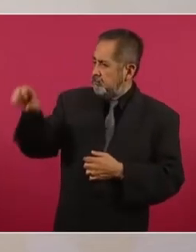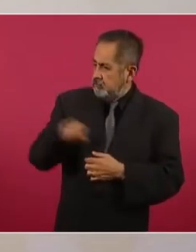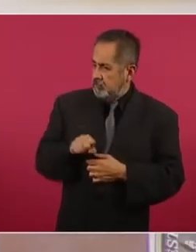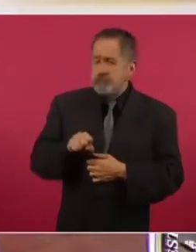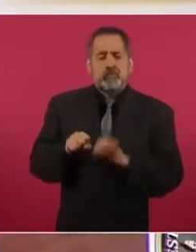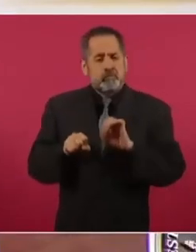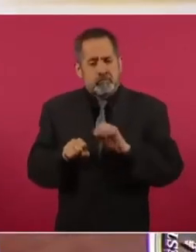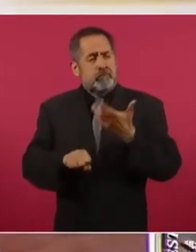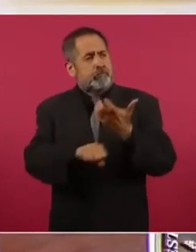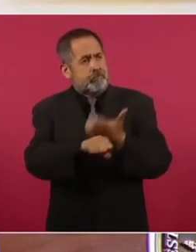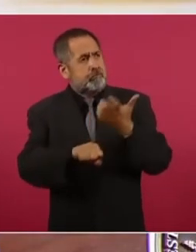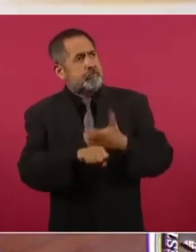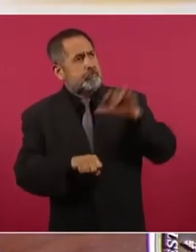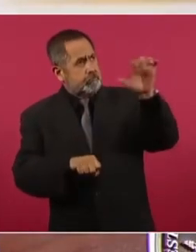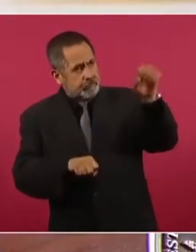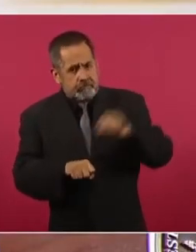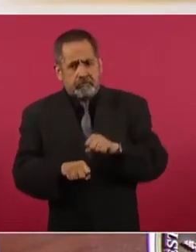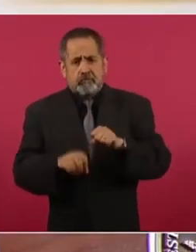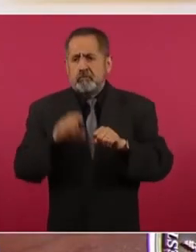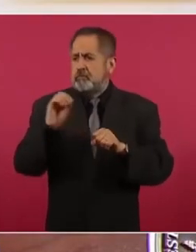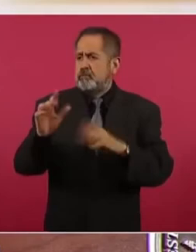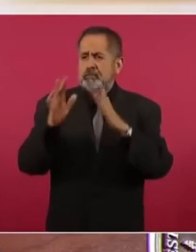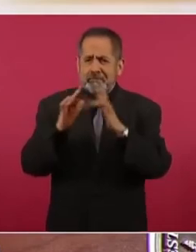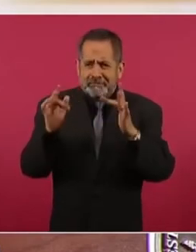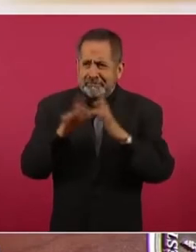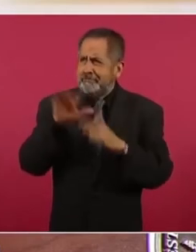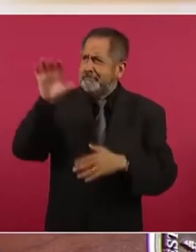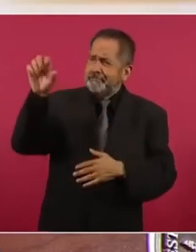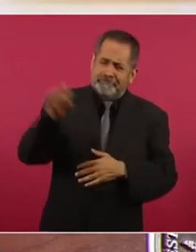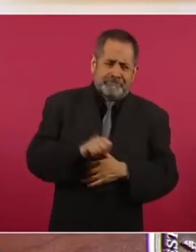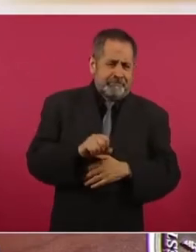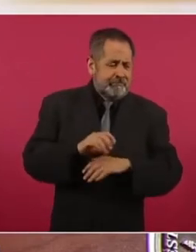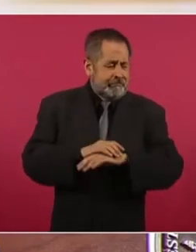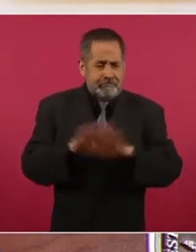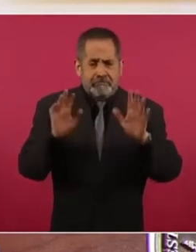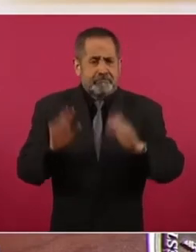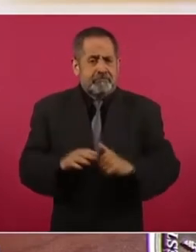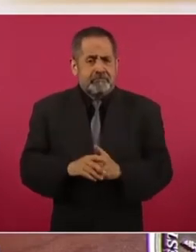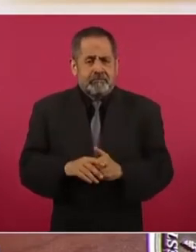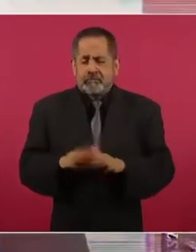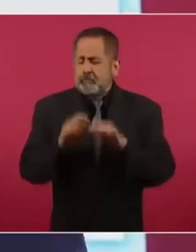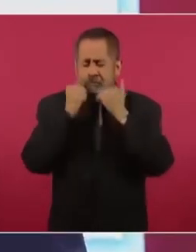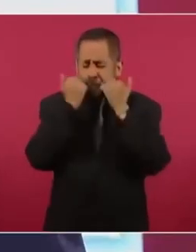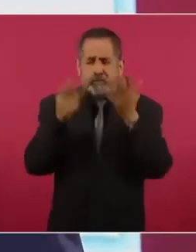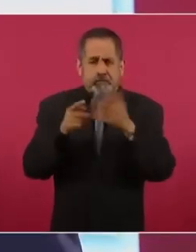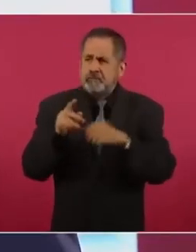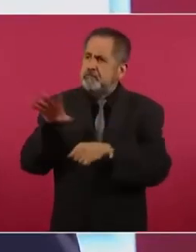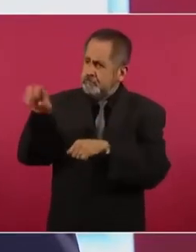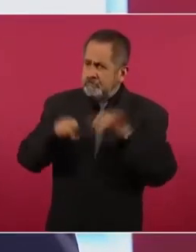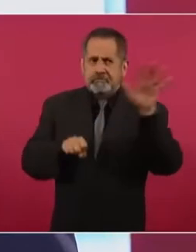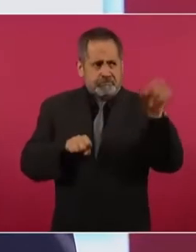de Estados Unidos o de Francia, de donde sea,